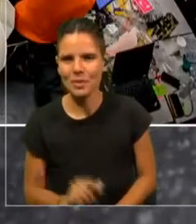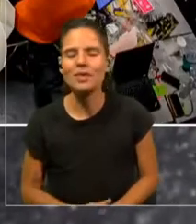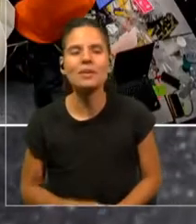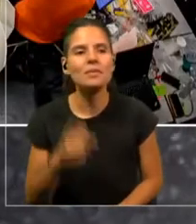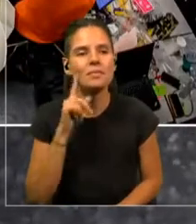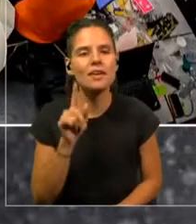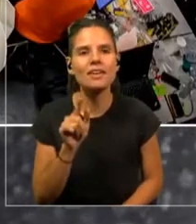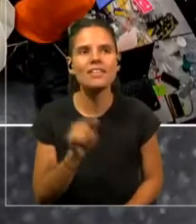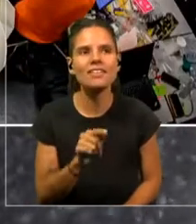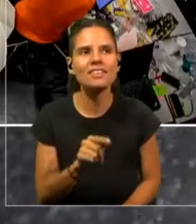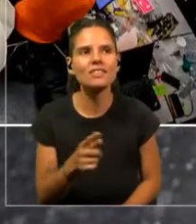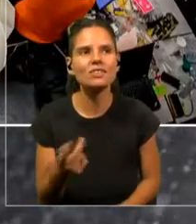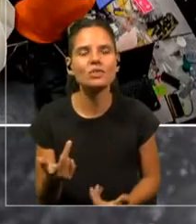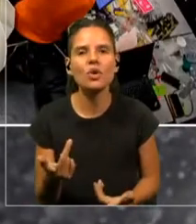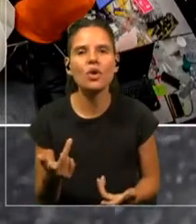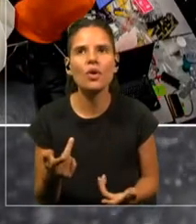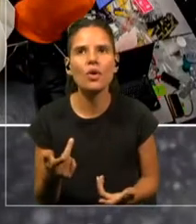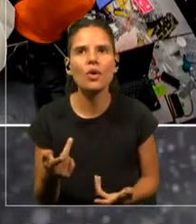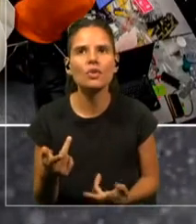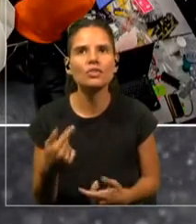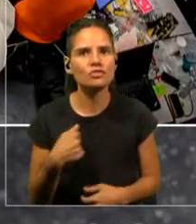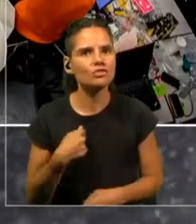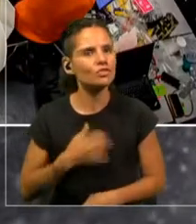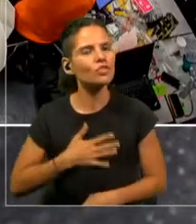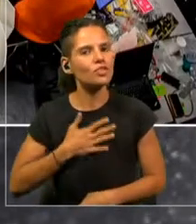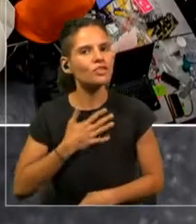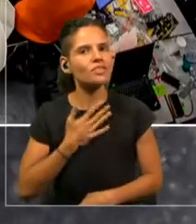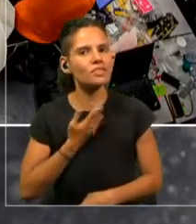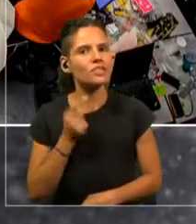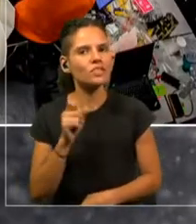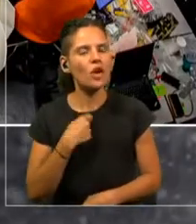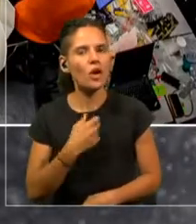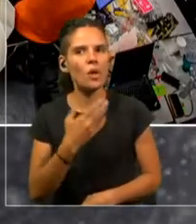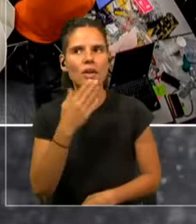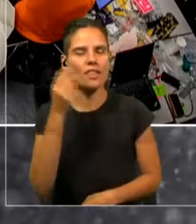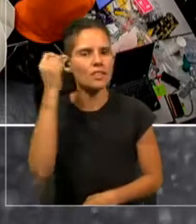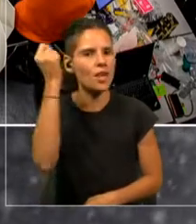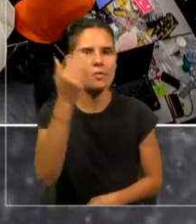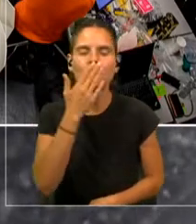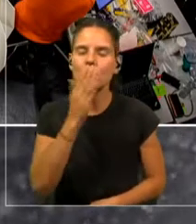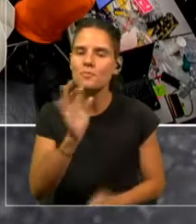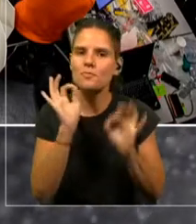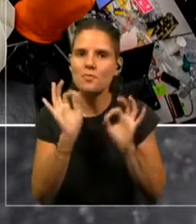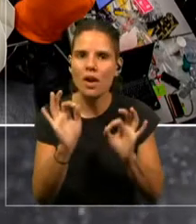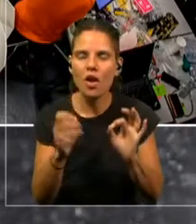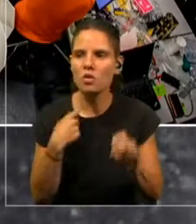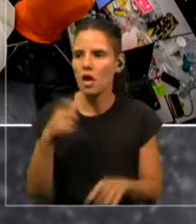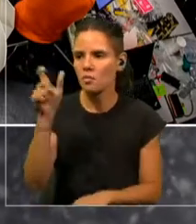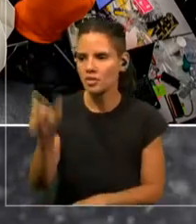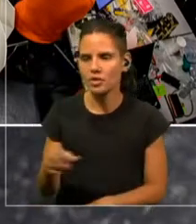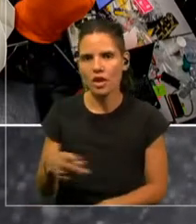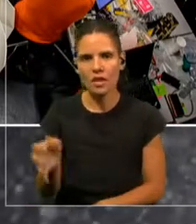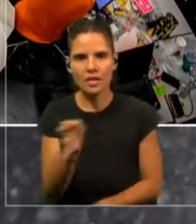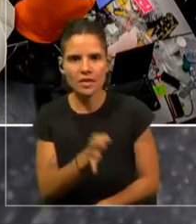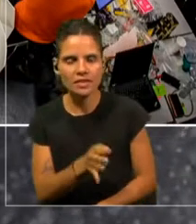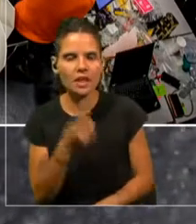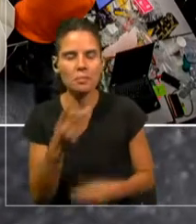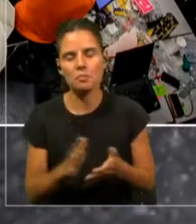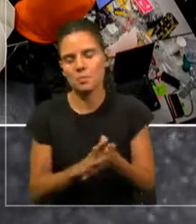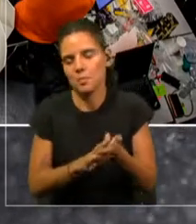esto es algo que yo sentí, fue una de las mejores ideas. Era alguien que decía, ¿qué pasa si